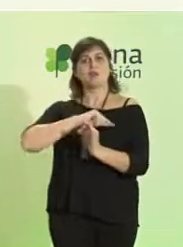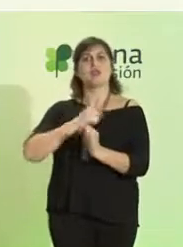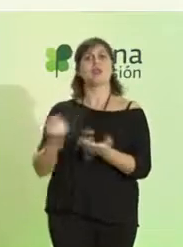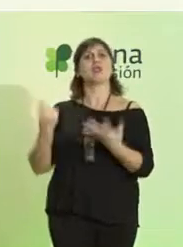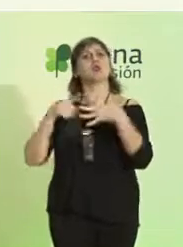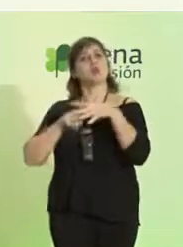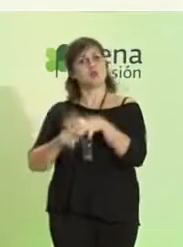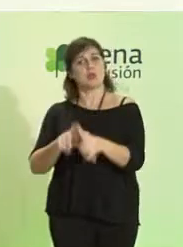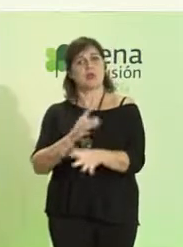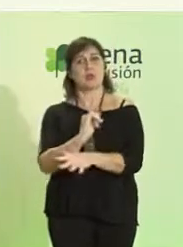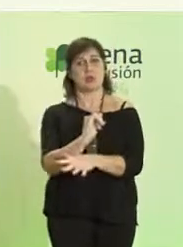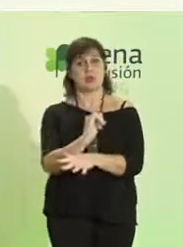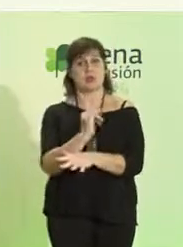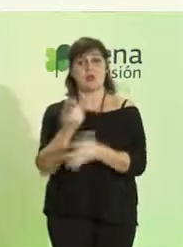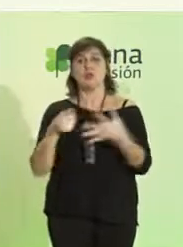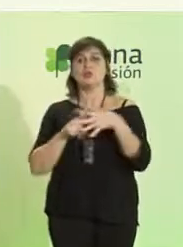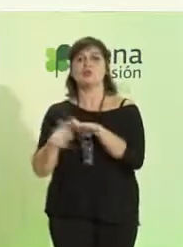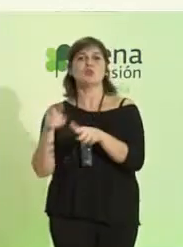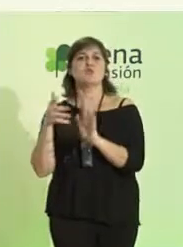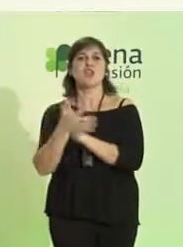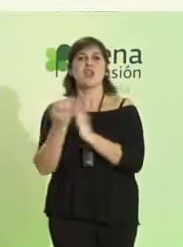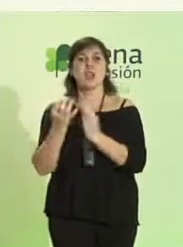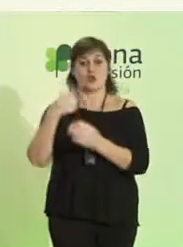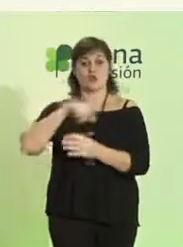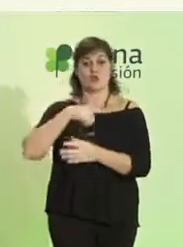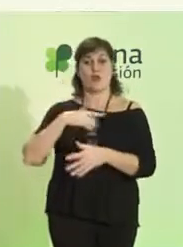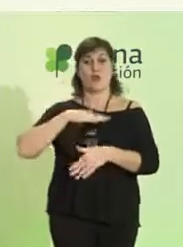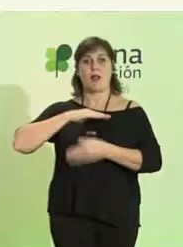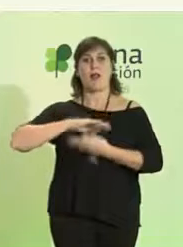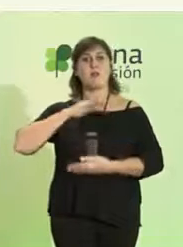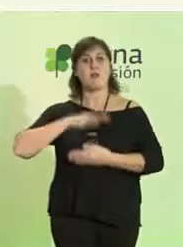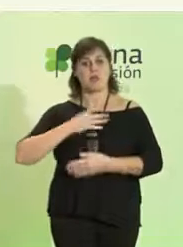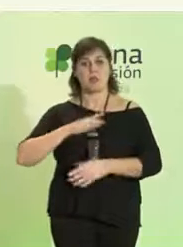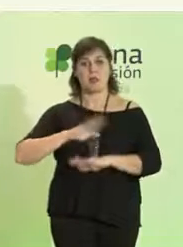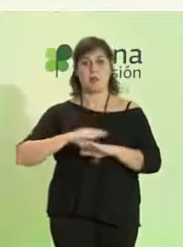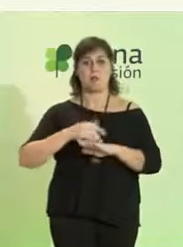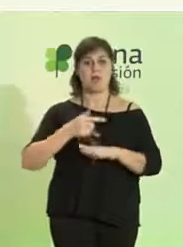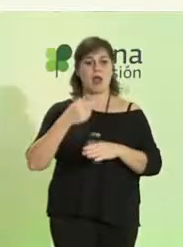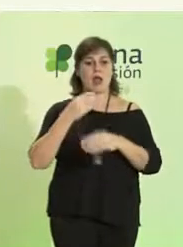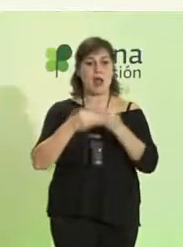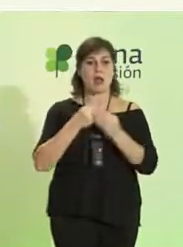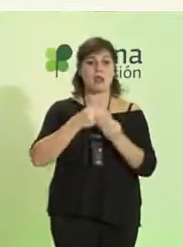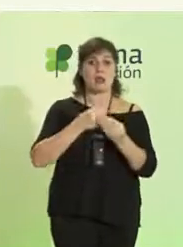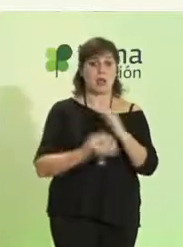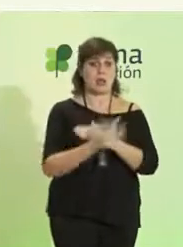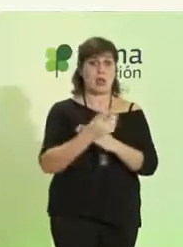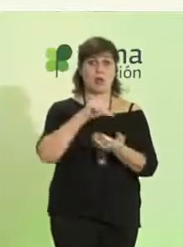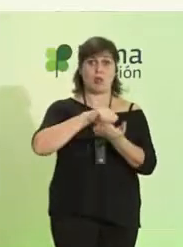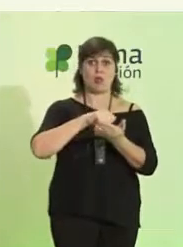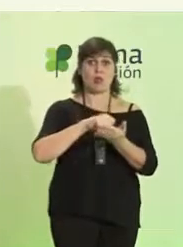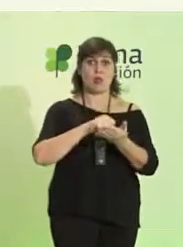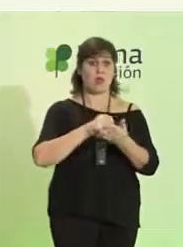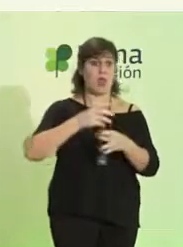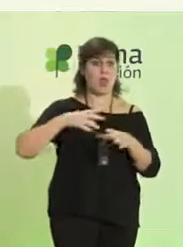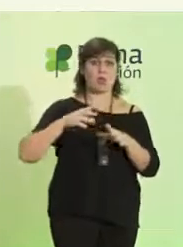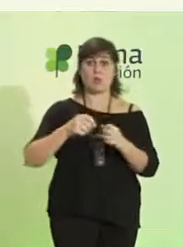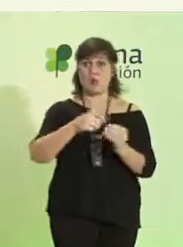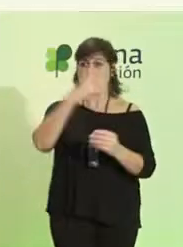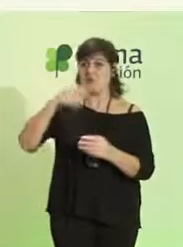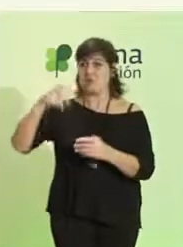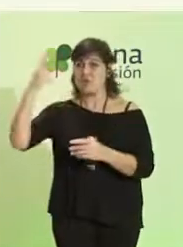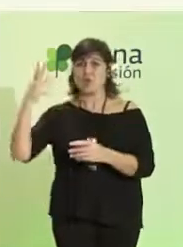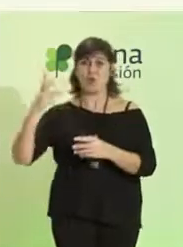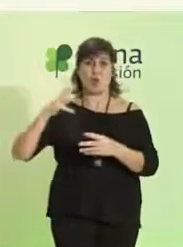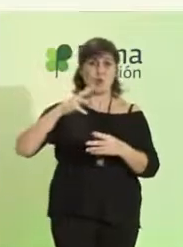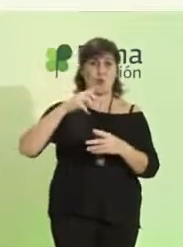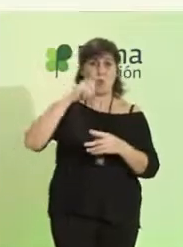inclusiva, donde la inclusión signifique que somos capaces de desarrollar entornos urbanos en todos los aspectos, desde la vivienda al espacio público,